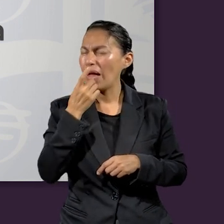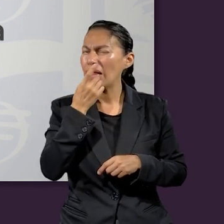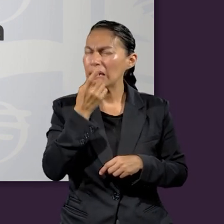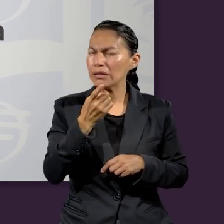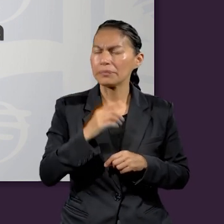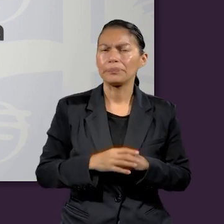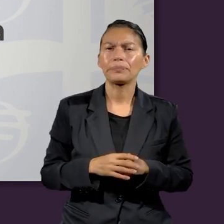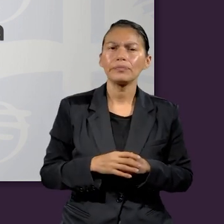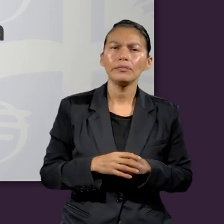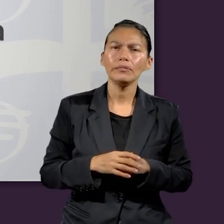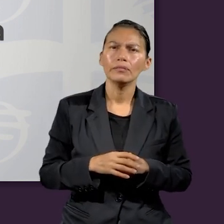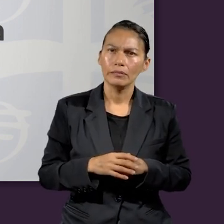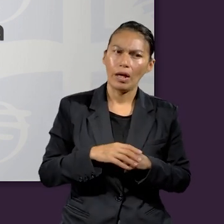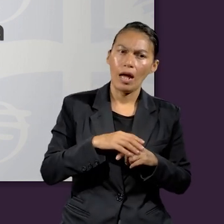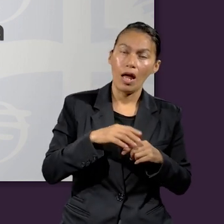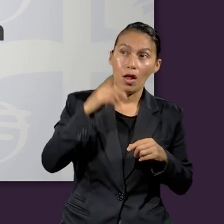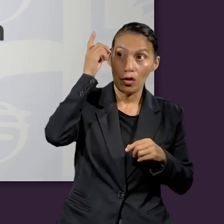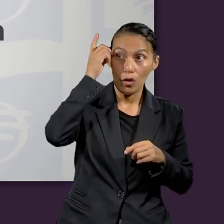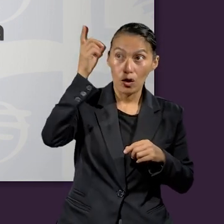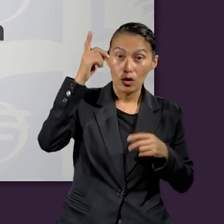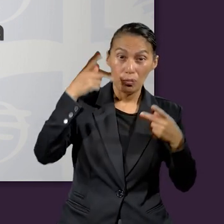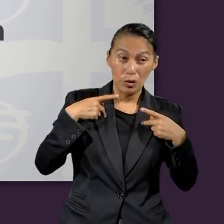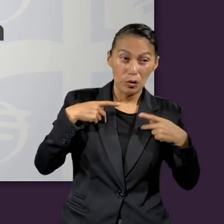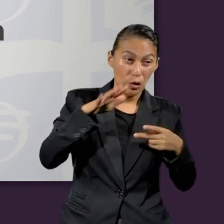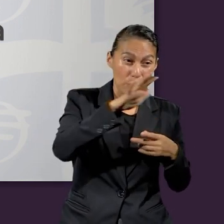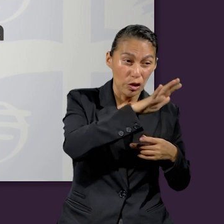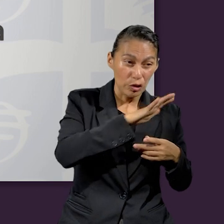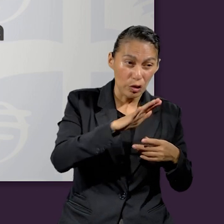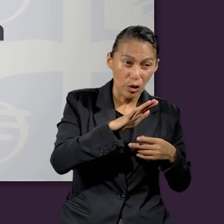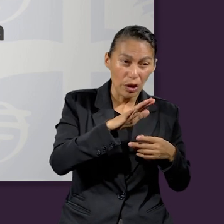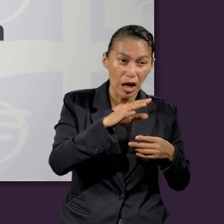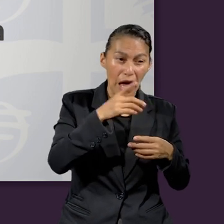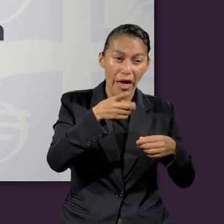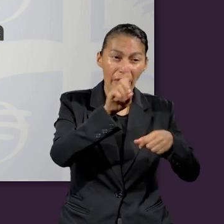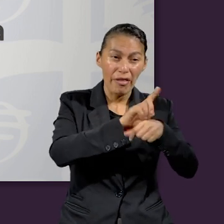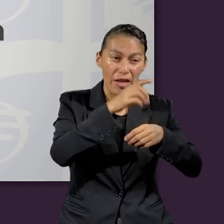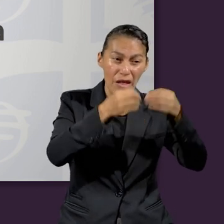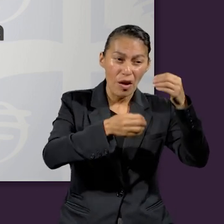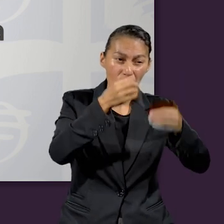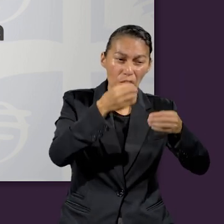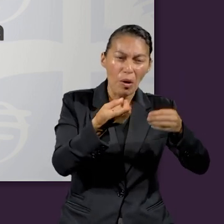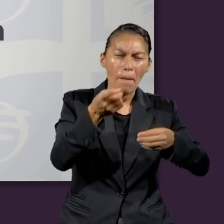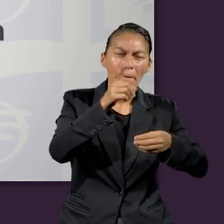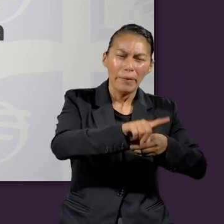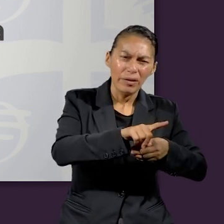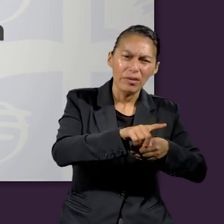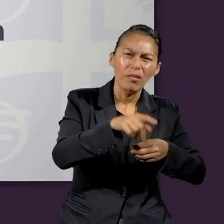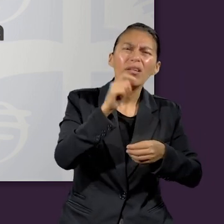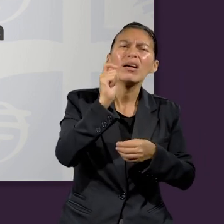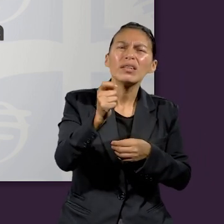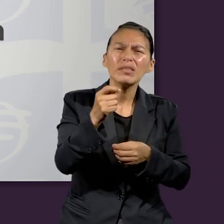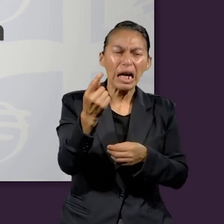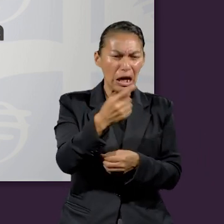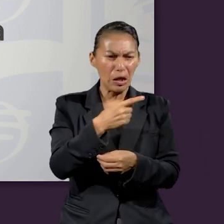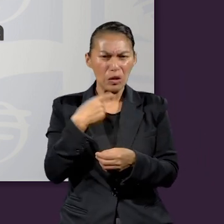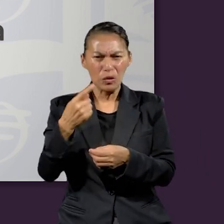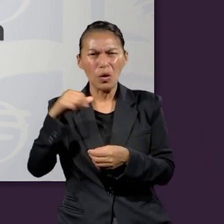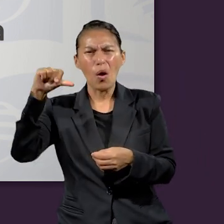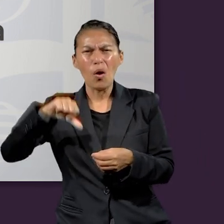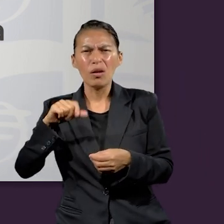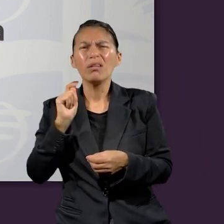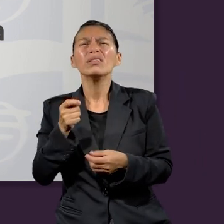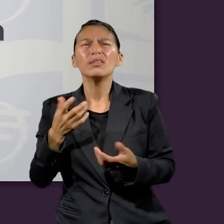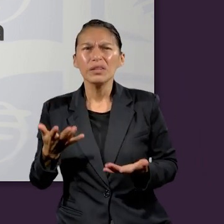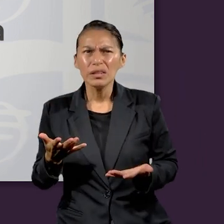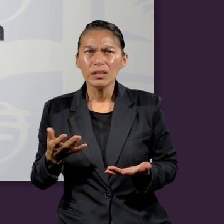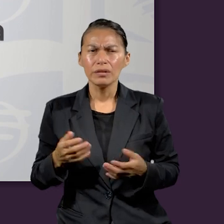mandó hacer Dios a su pueblo en ese día de juicio? ¿Y qué debería significar eso para nosotros